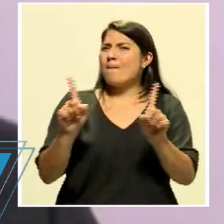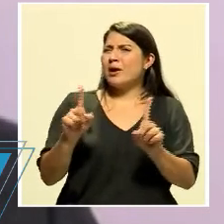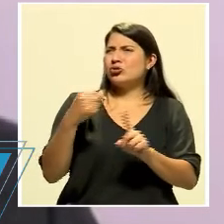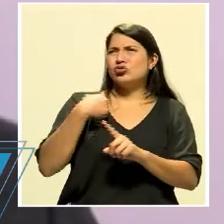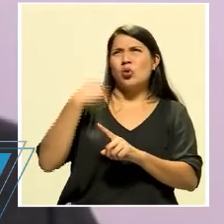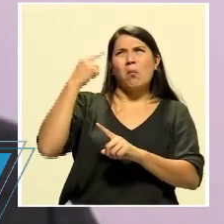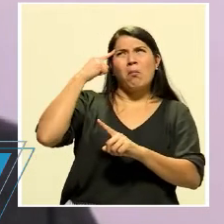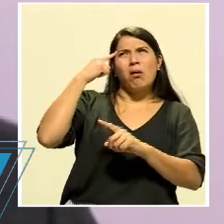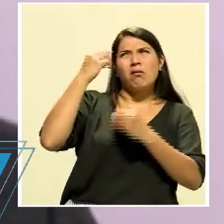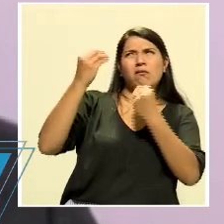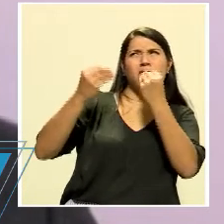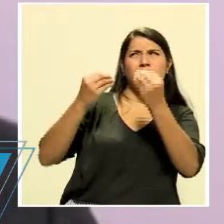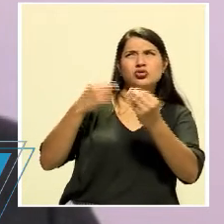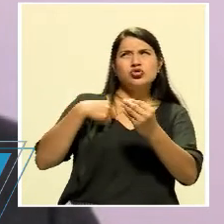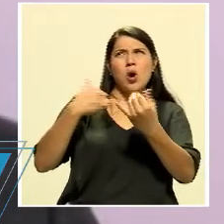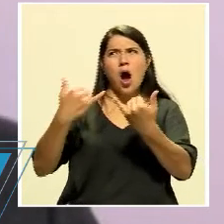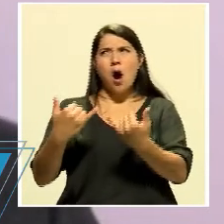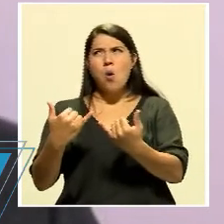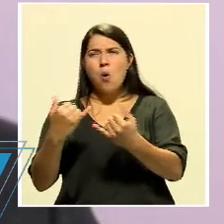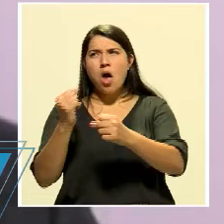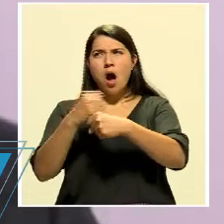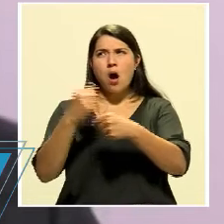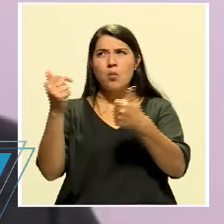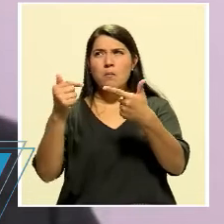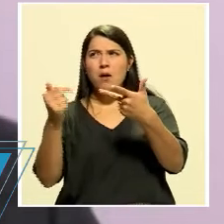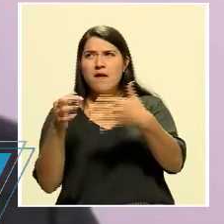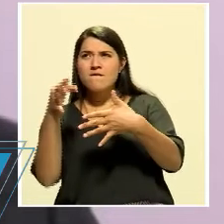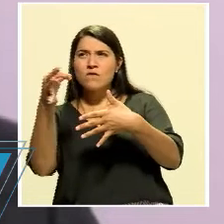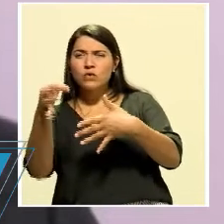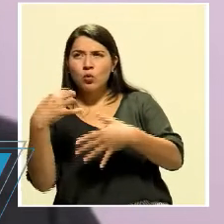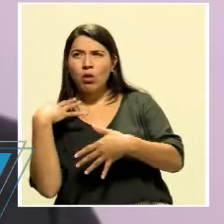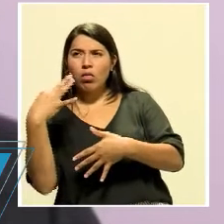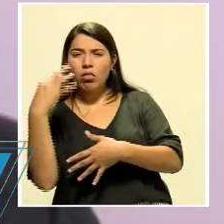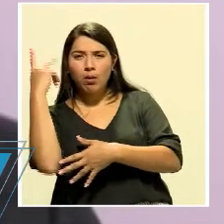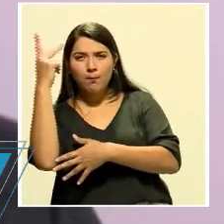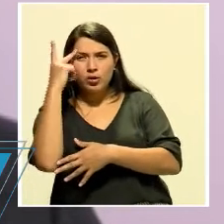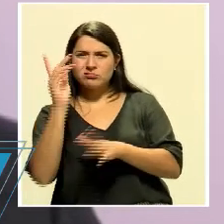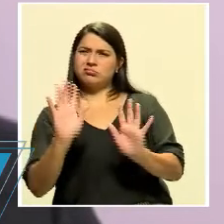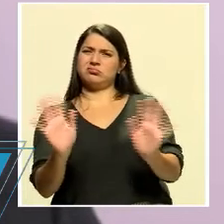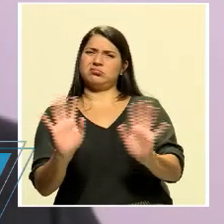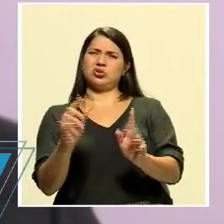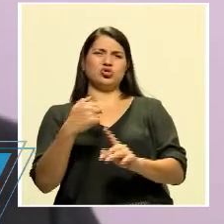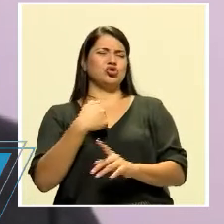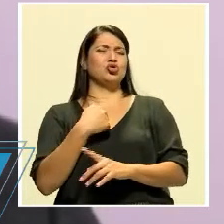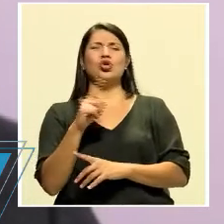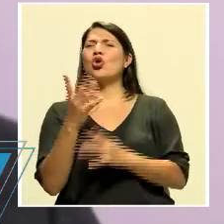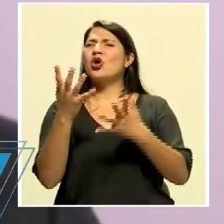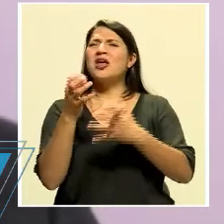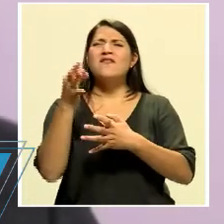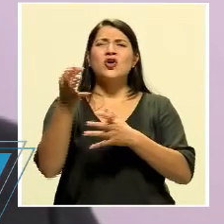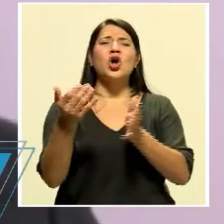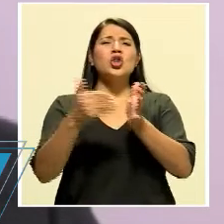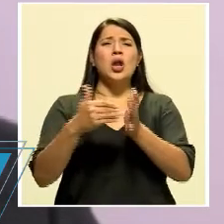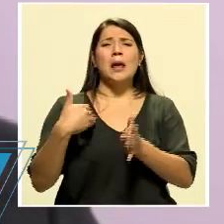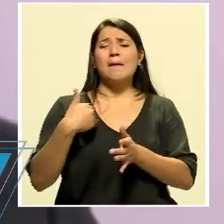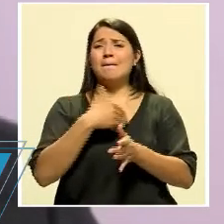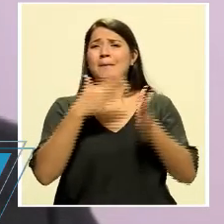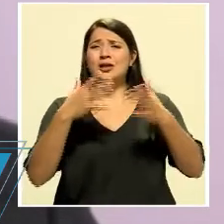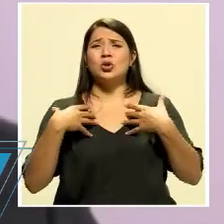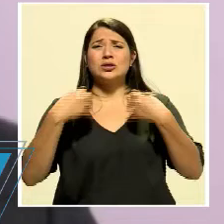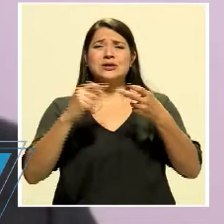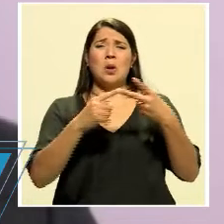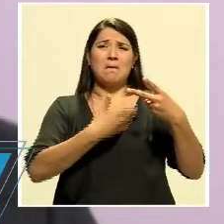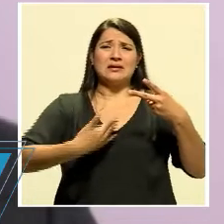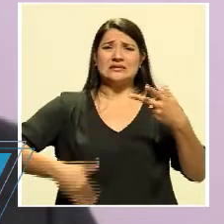político absolutamente en esto. Yo no aspiro a ser otra vez ministro o presidente o lo que ustedes quieran,